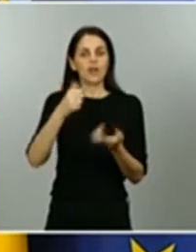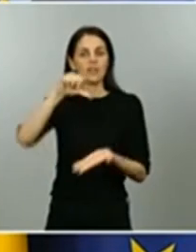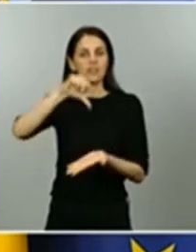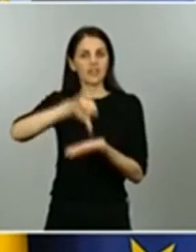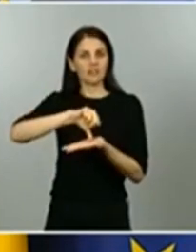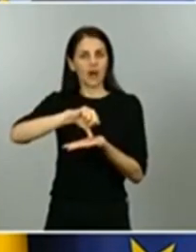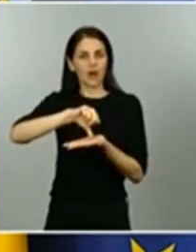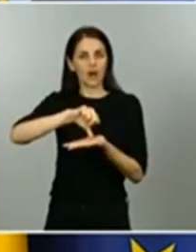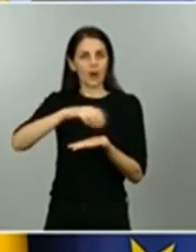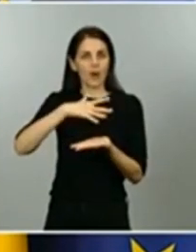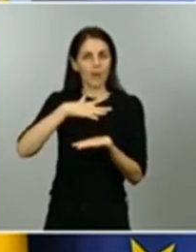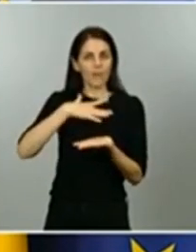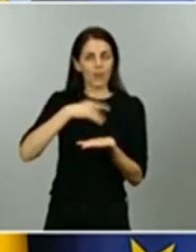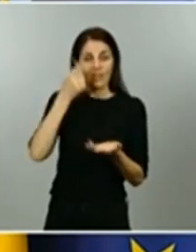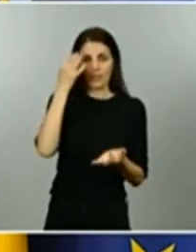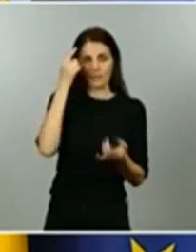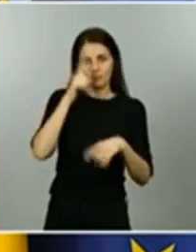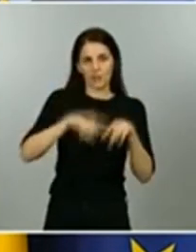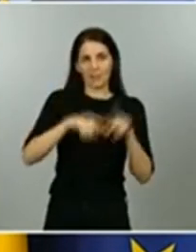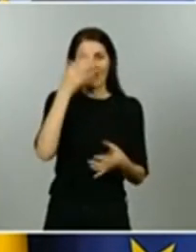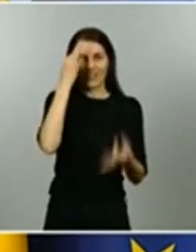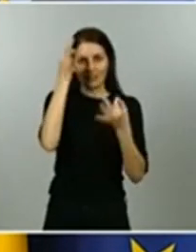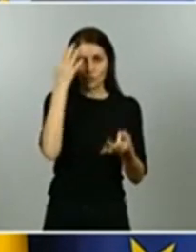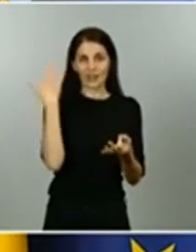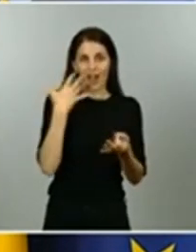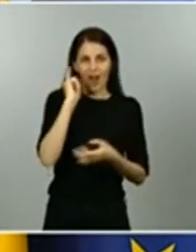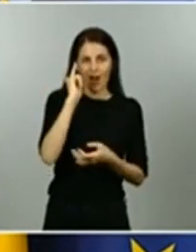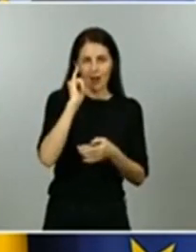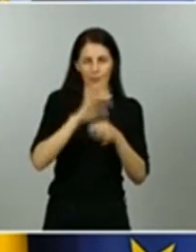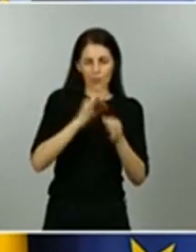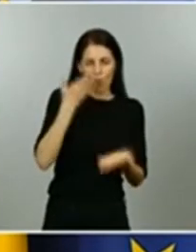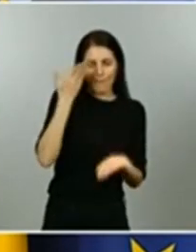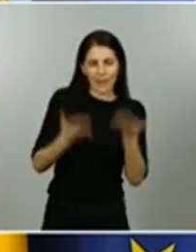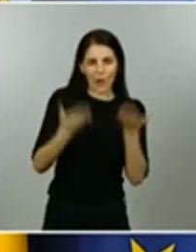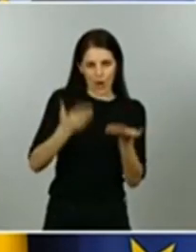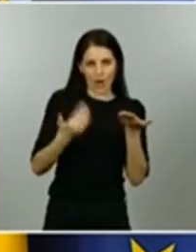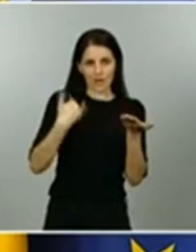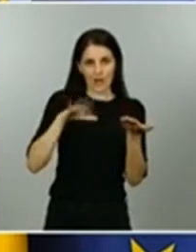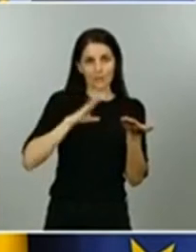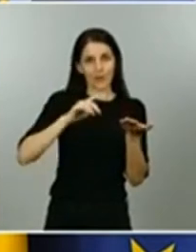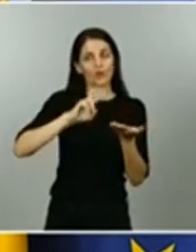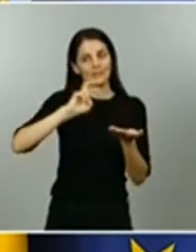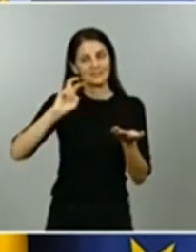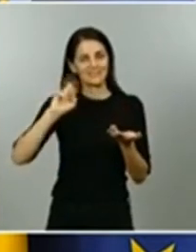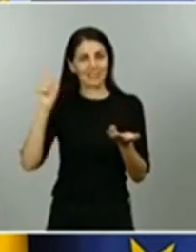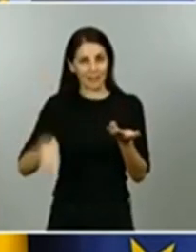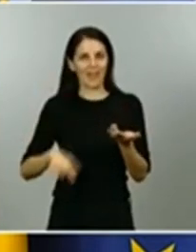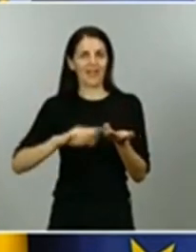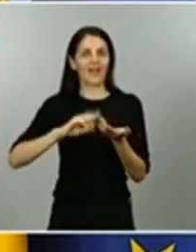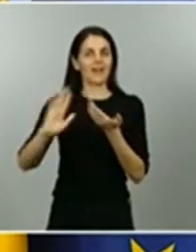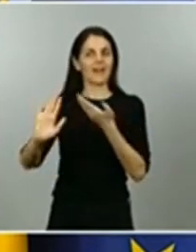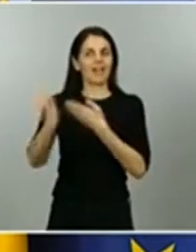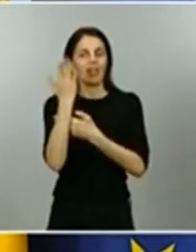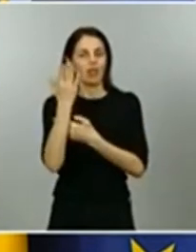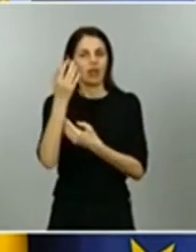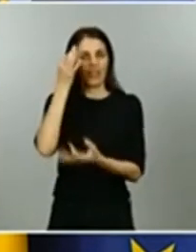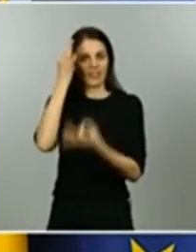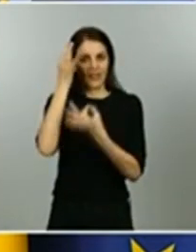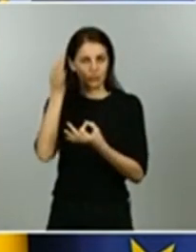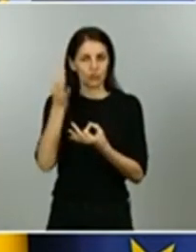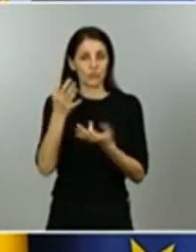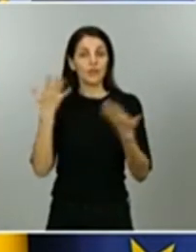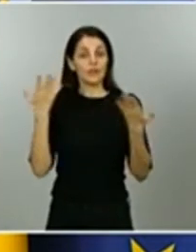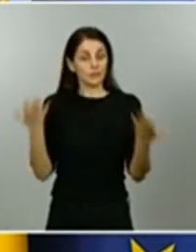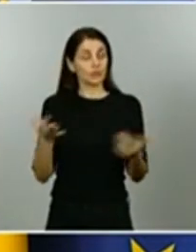ya disponibles todo esto hace que las solicitudes se tienen que valorar tanto con la información extra que dice de la que dispone el ministerio como la